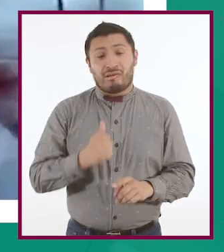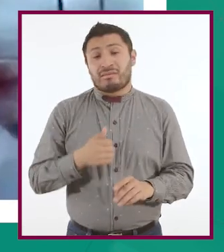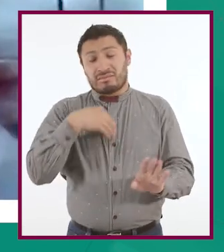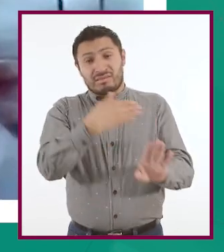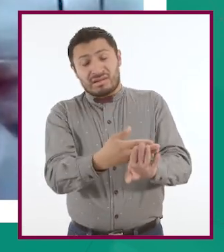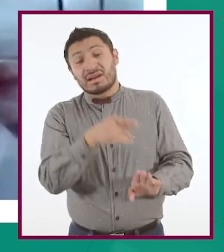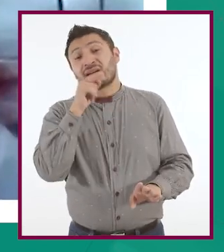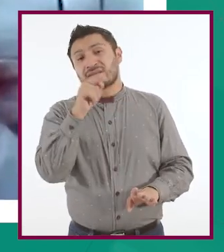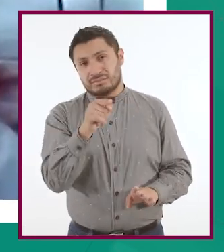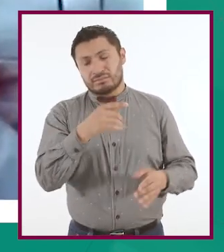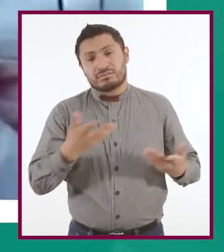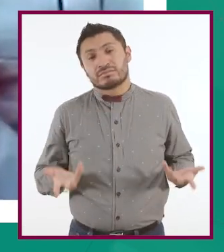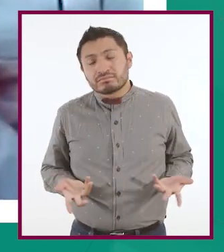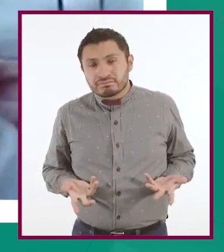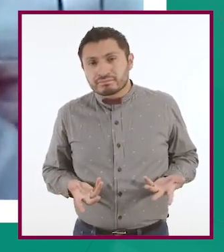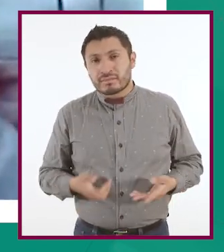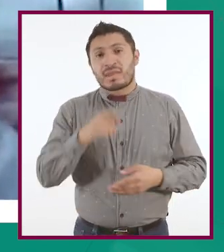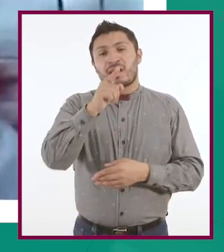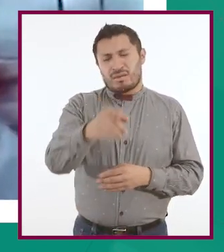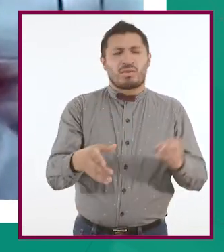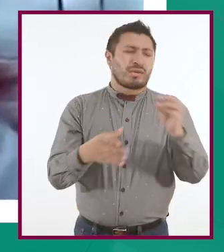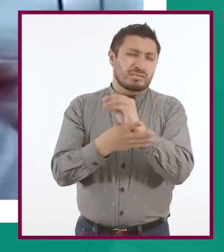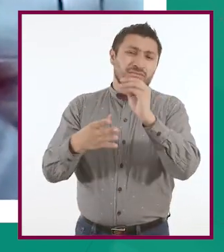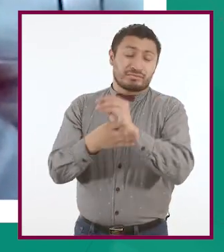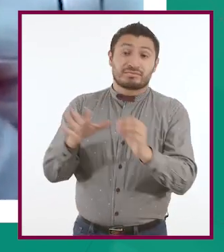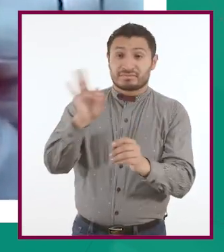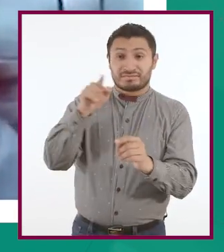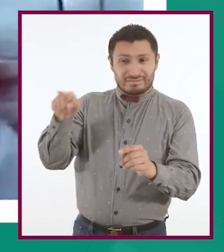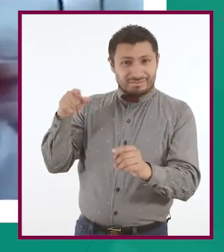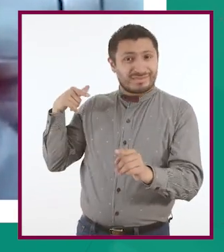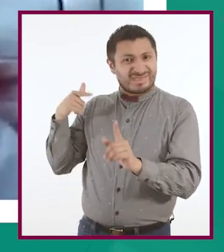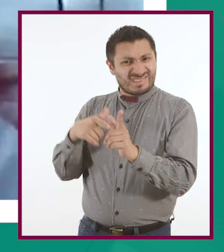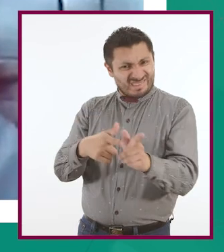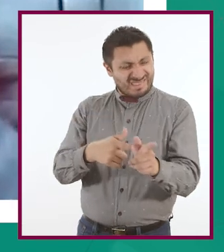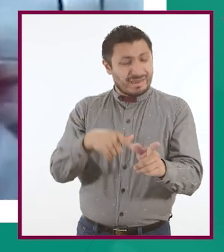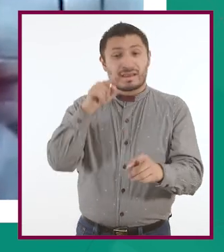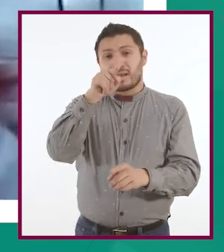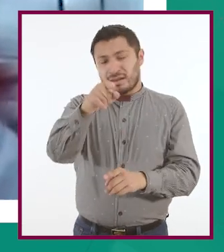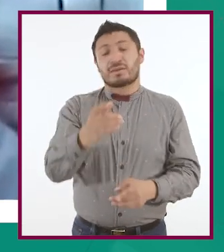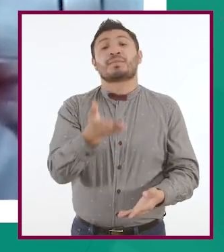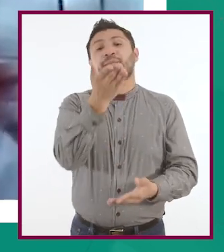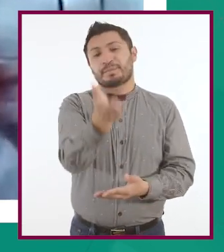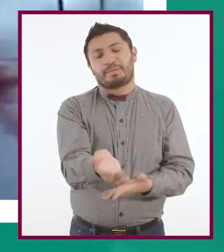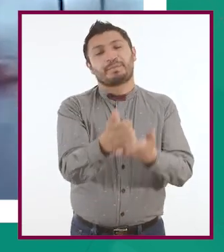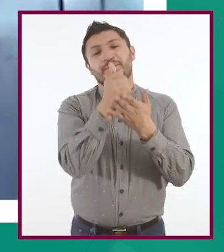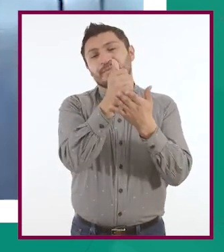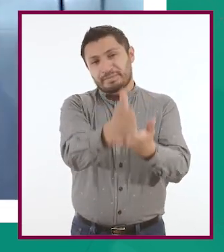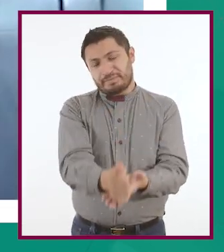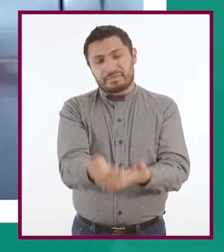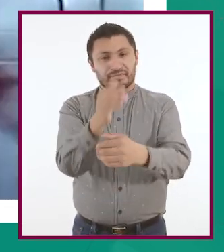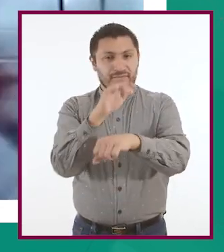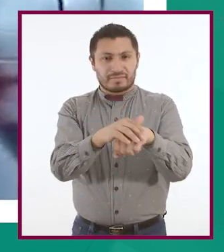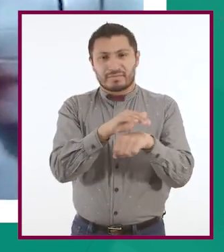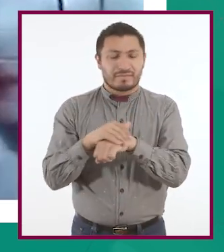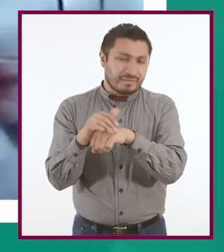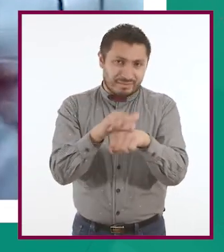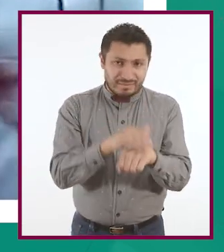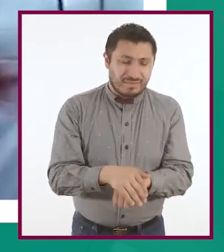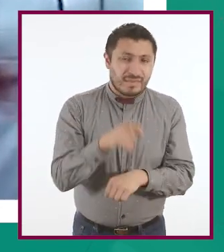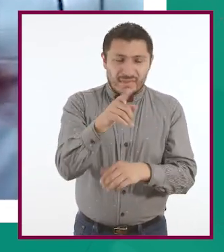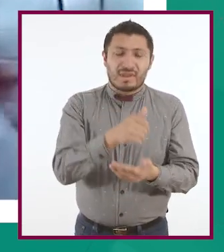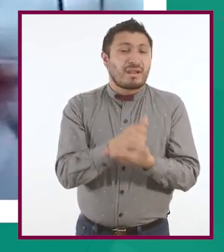puedes ignorarlo y si continúa, pues ya, ahora sí, pedir ayuda de tus amigos ahí que